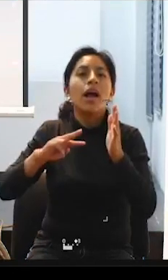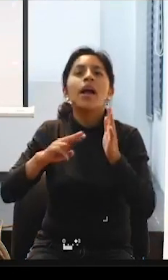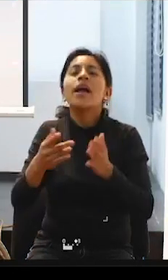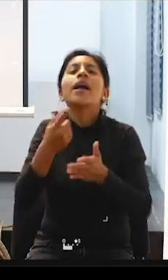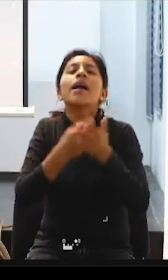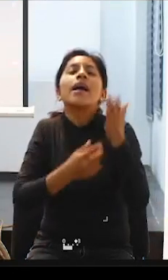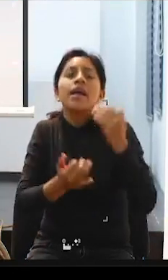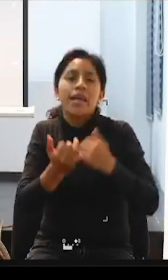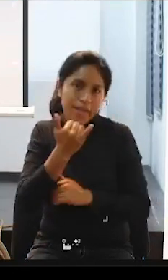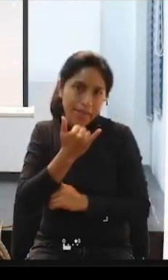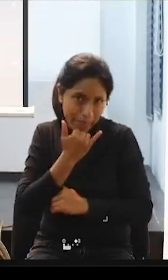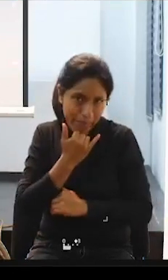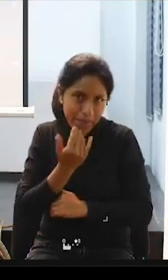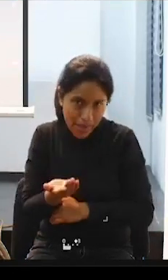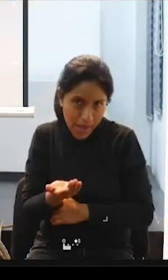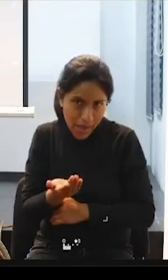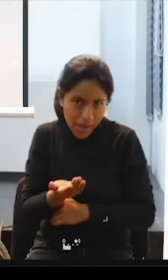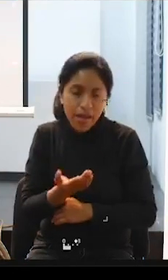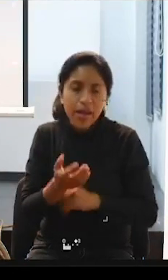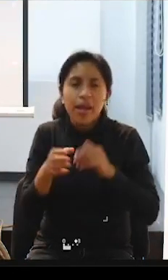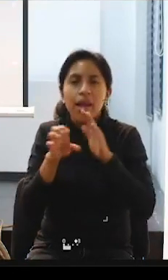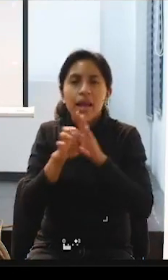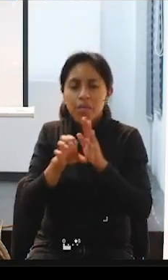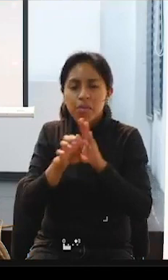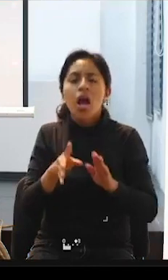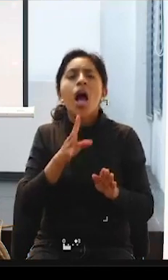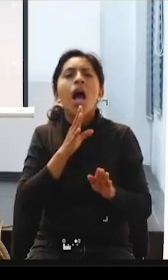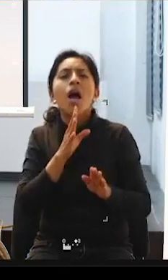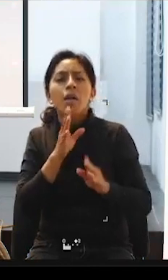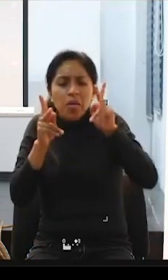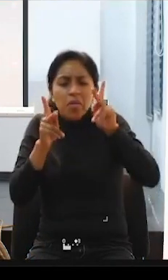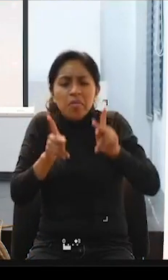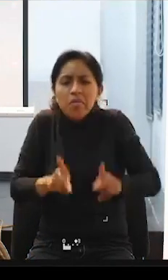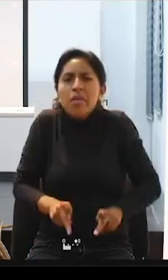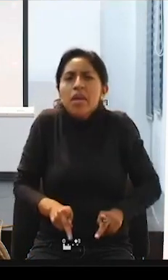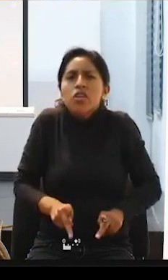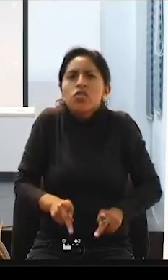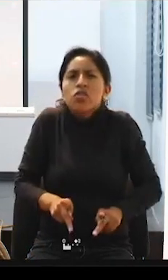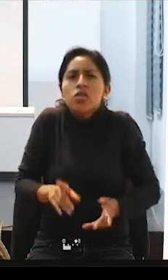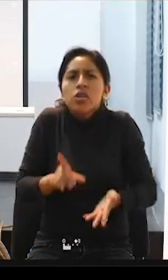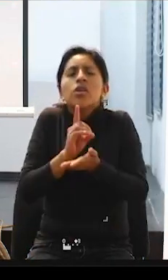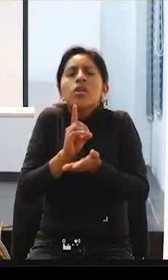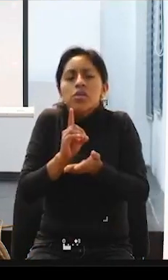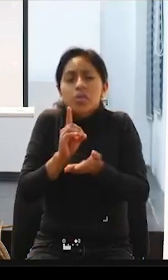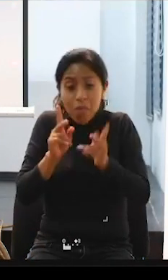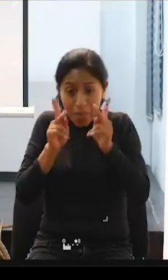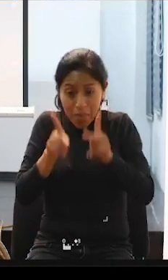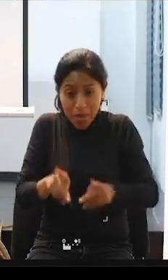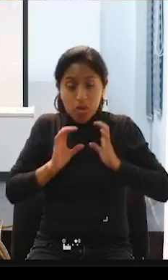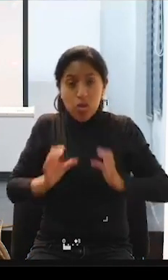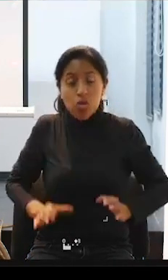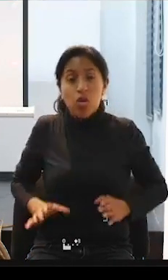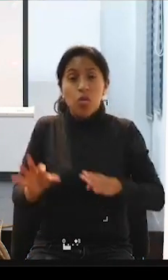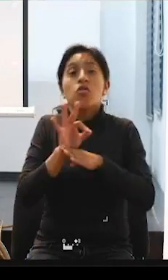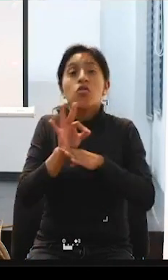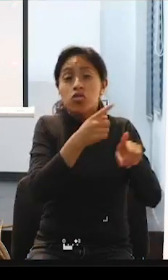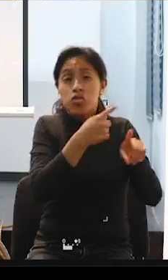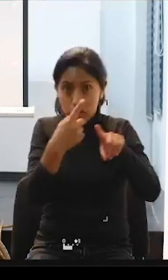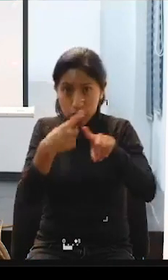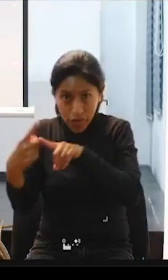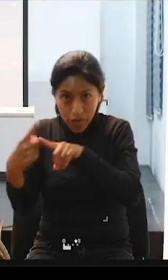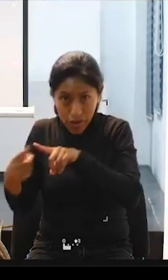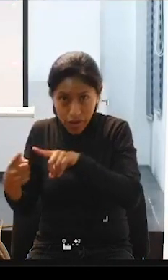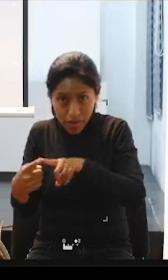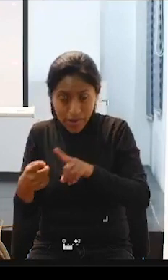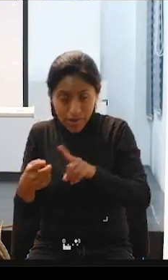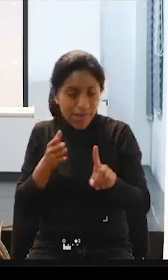y es que hablaban solo de personas con diversidad funcional física, y cuando nosotros en la OBI hablamos de